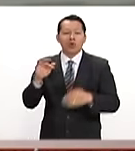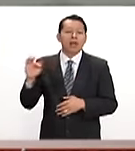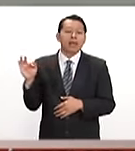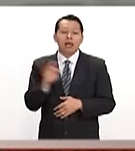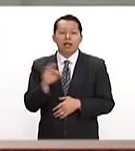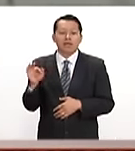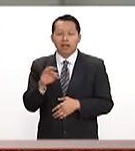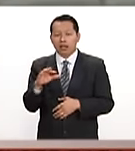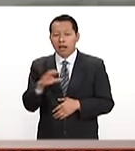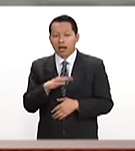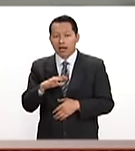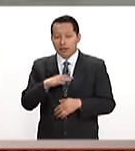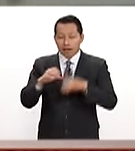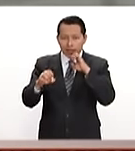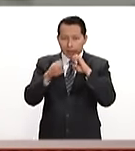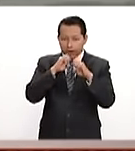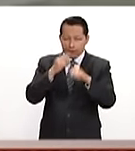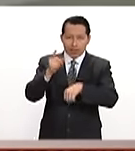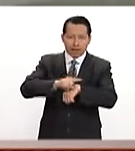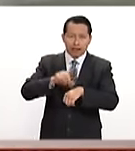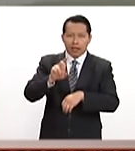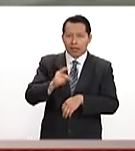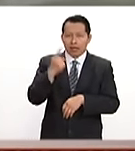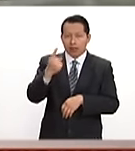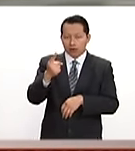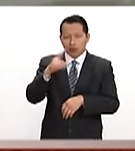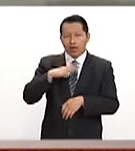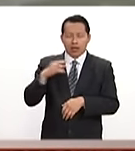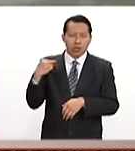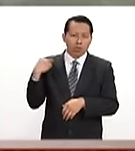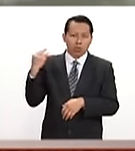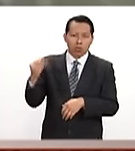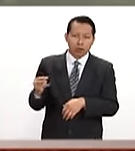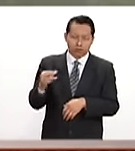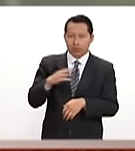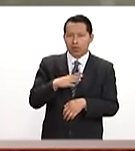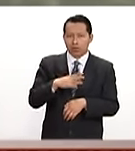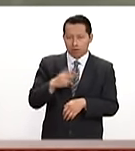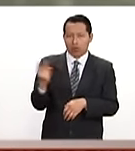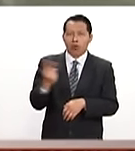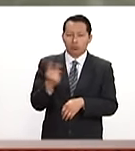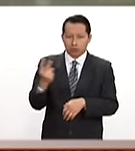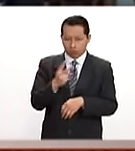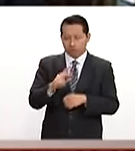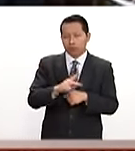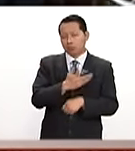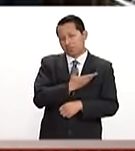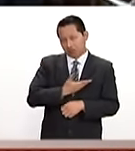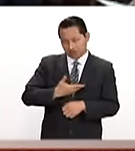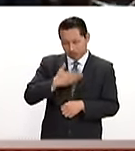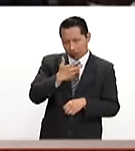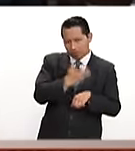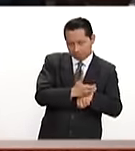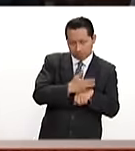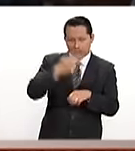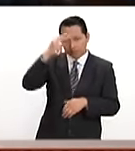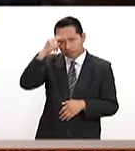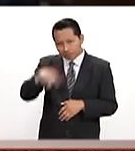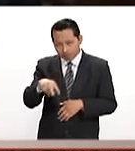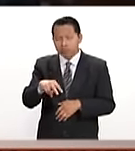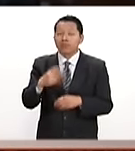entrevista para el día 31 programada allá en Washington entre ambos mandatarios de México y Estados Unidos.